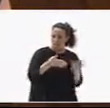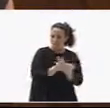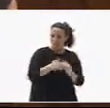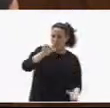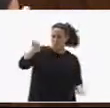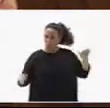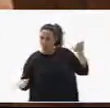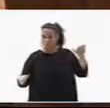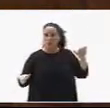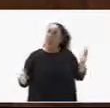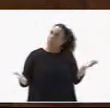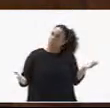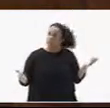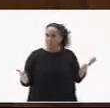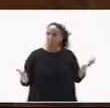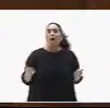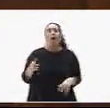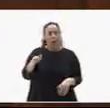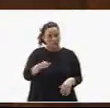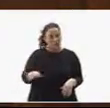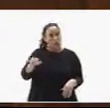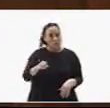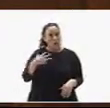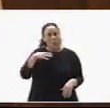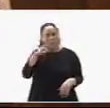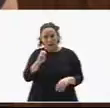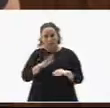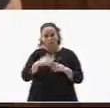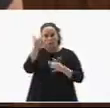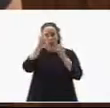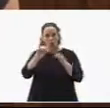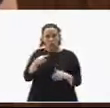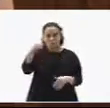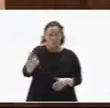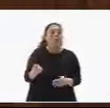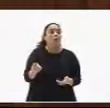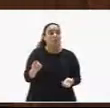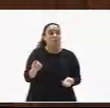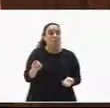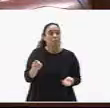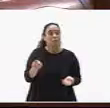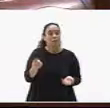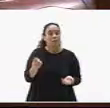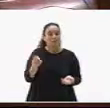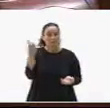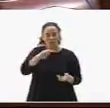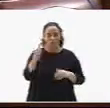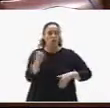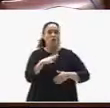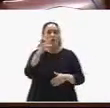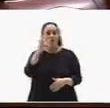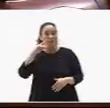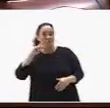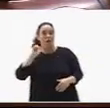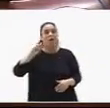calculadora también le puede servir en los próximos presupuestos para calcular los fondos de FEDECAM. Todo un ejemplo de